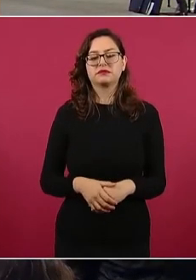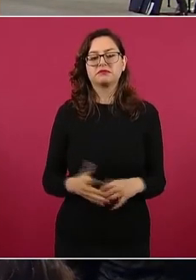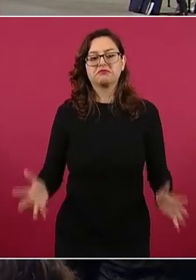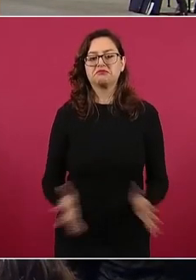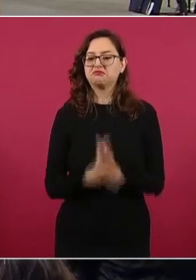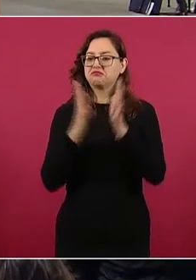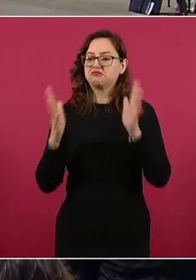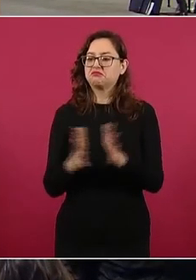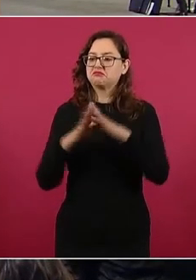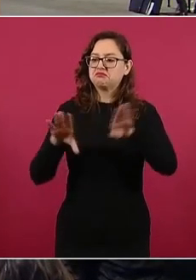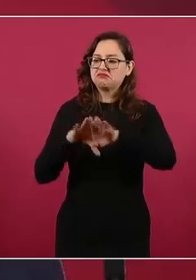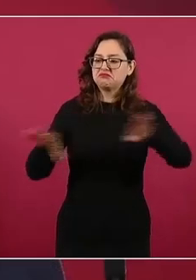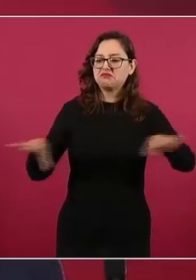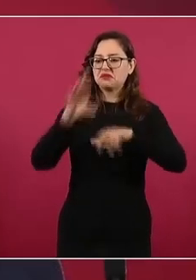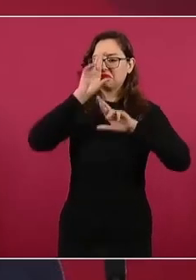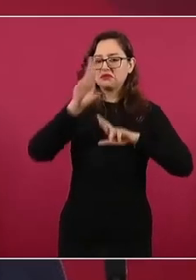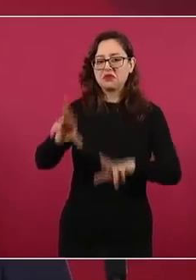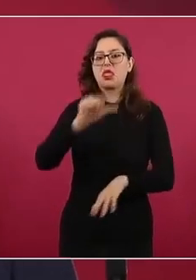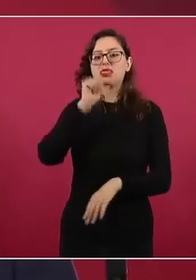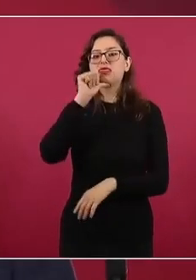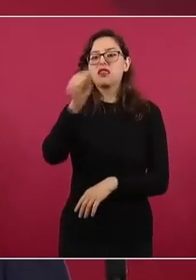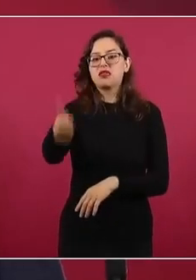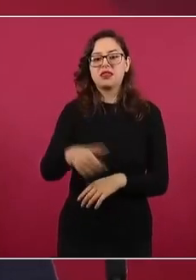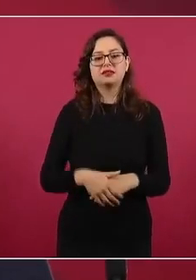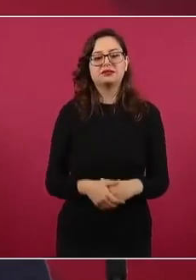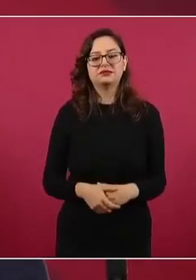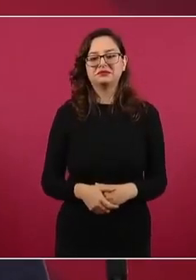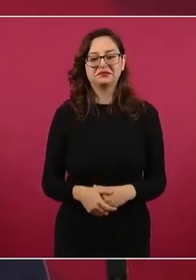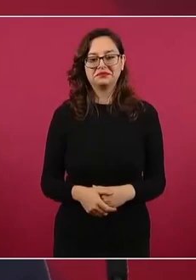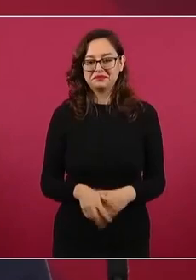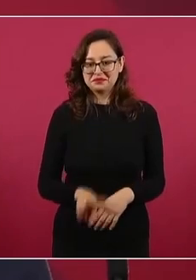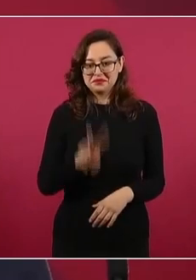antidemocrático no es de izquierda,